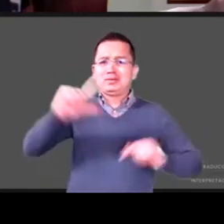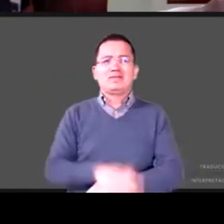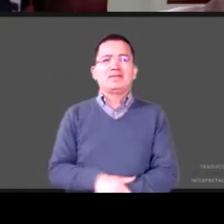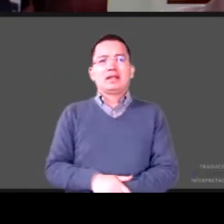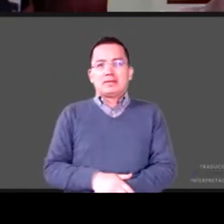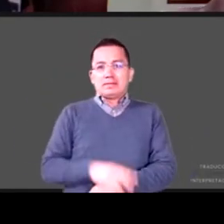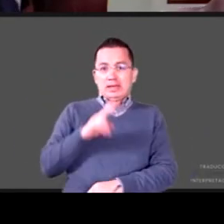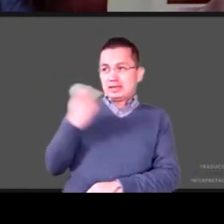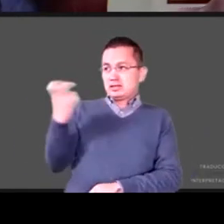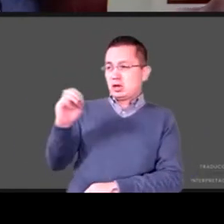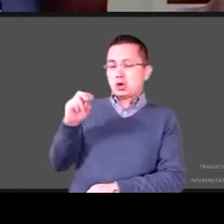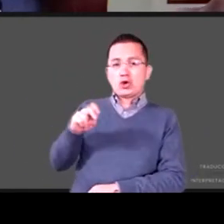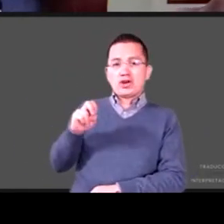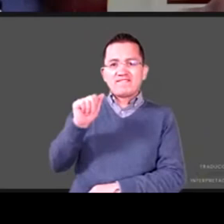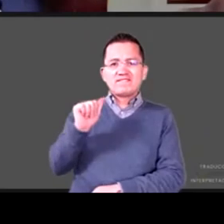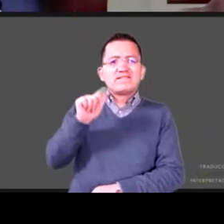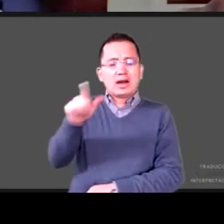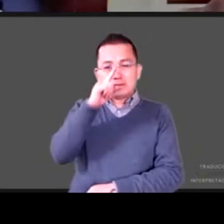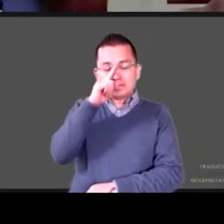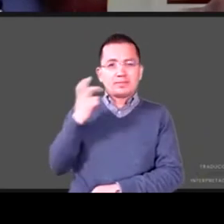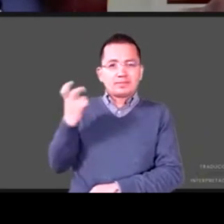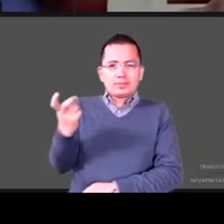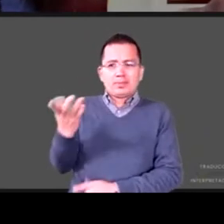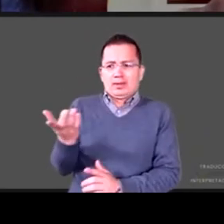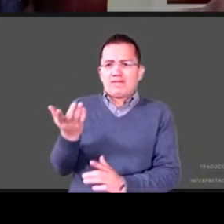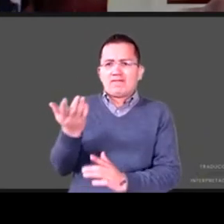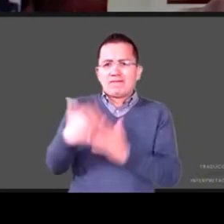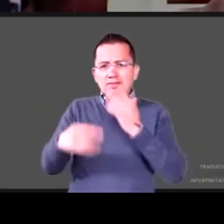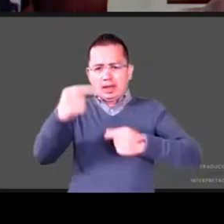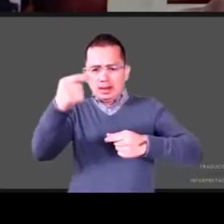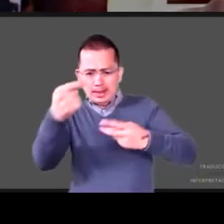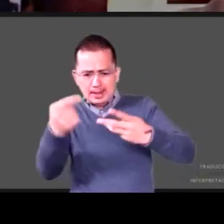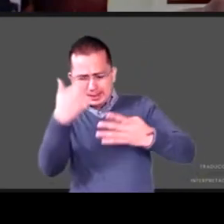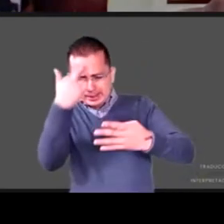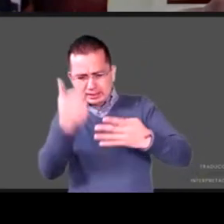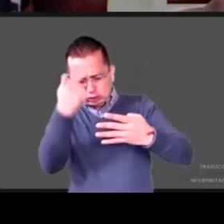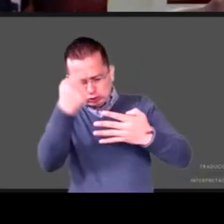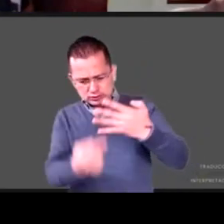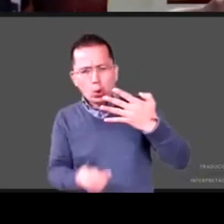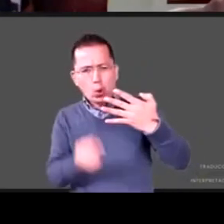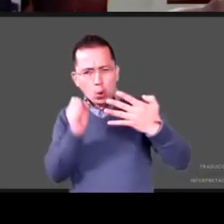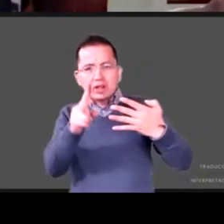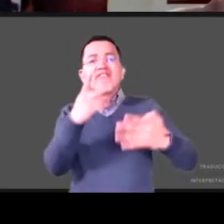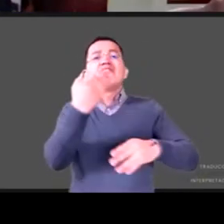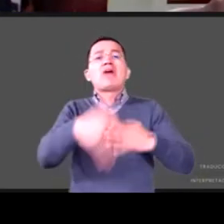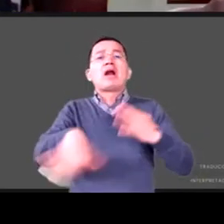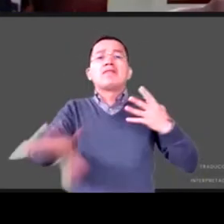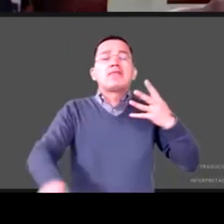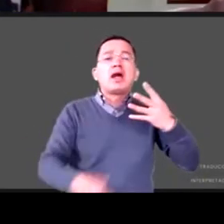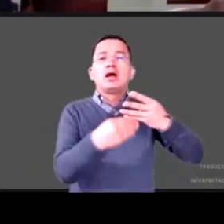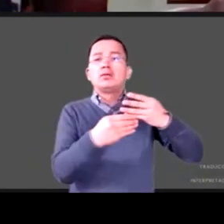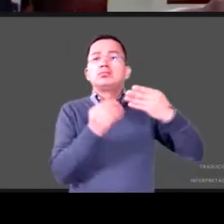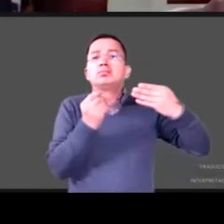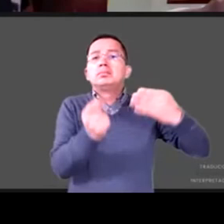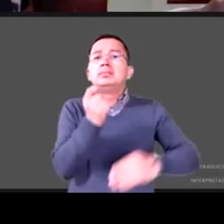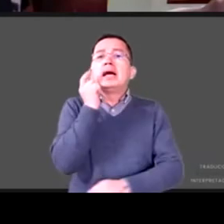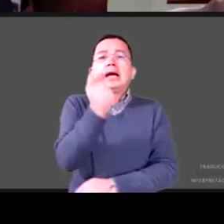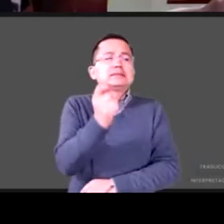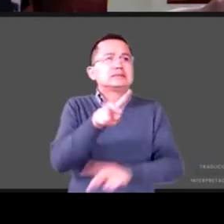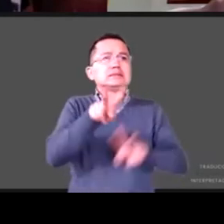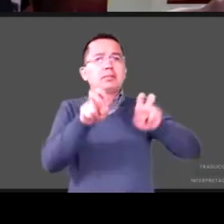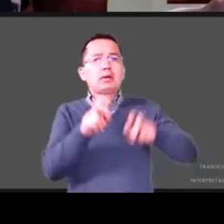indicadores Coneval no está acceso digamos a un mundo sin violencia hoy la violencia es un elemento que empobrece